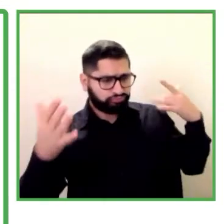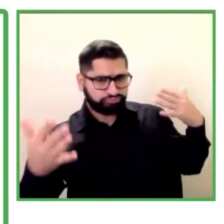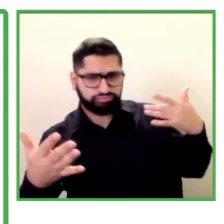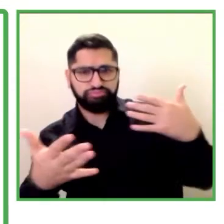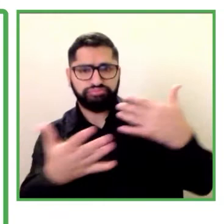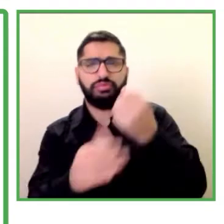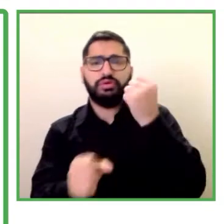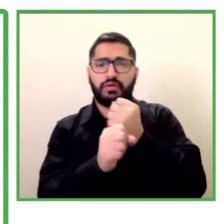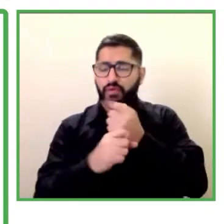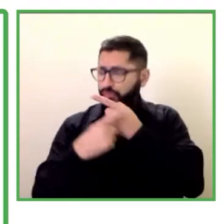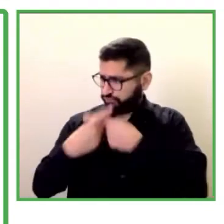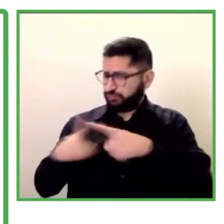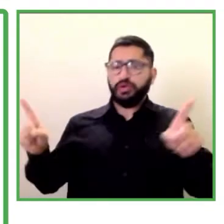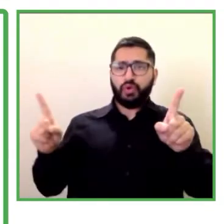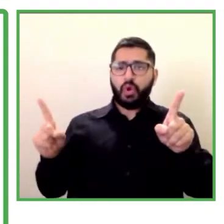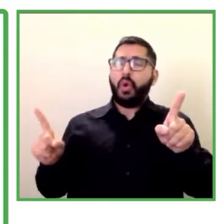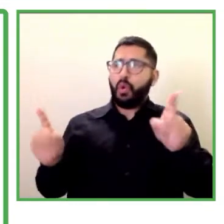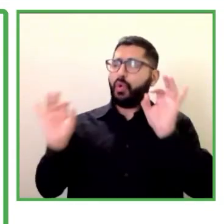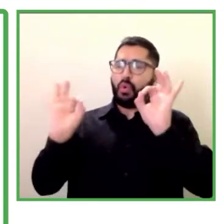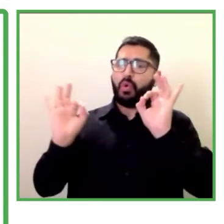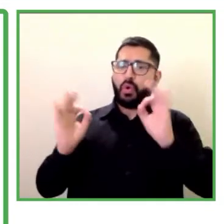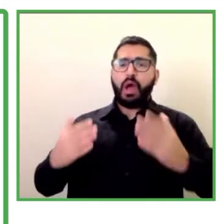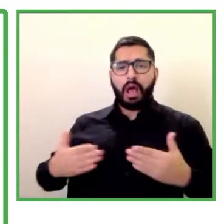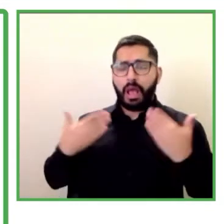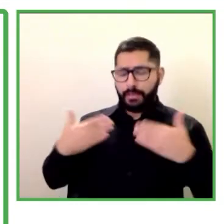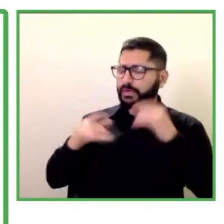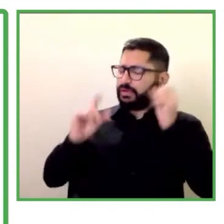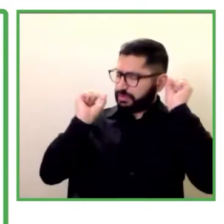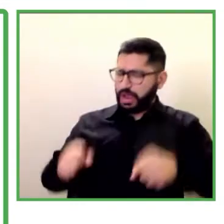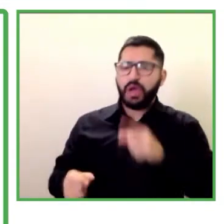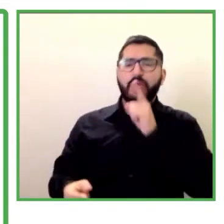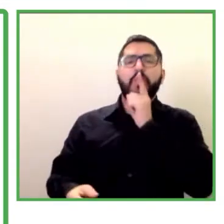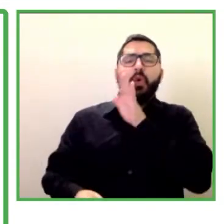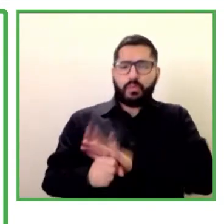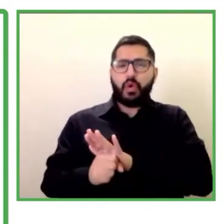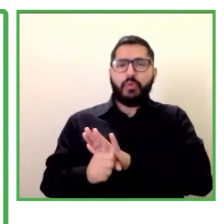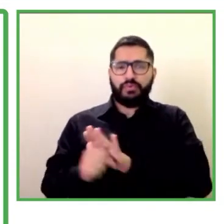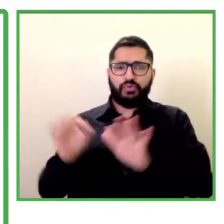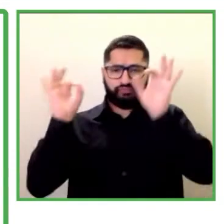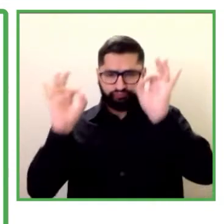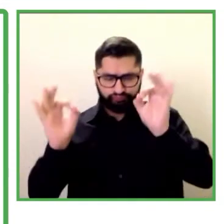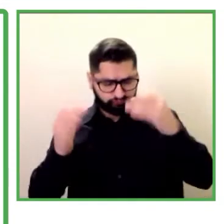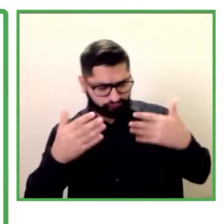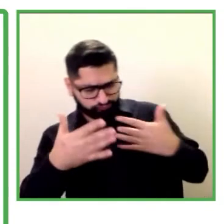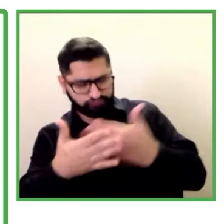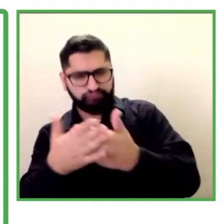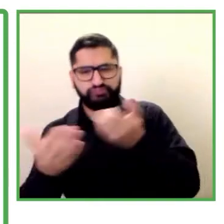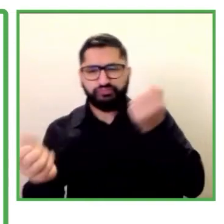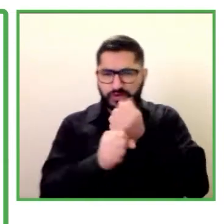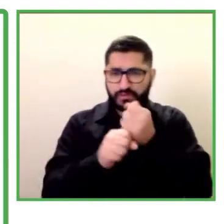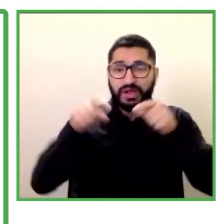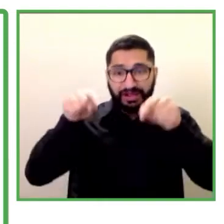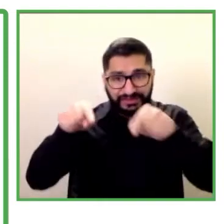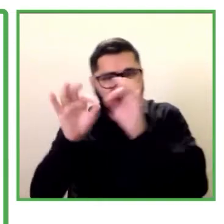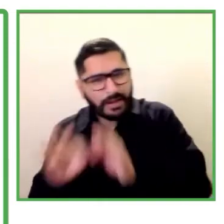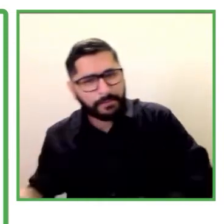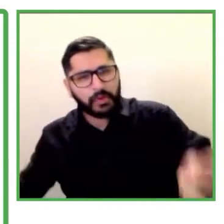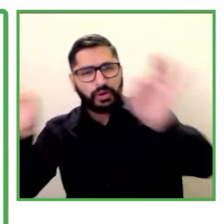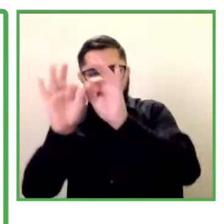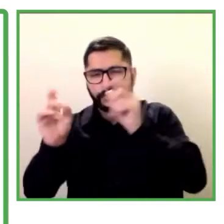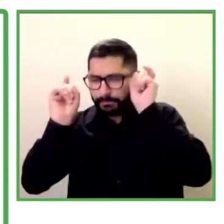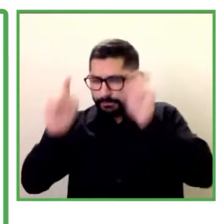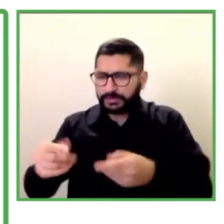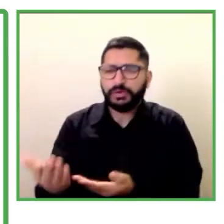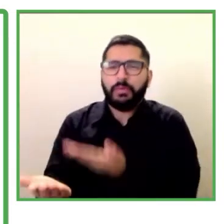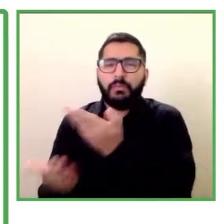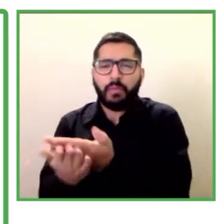resultó y en este sentido proponemos y aplicamos propuestas que pueden ser aplicadas a las realidades esto es lo